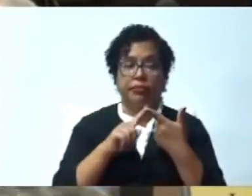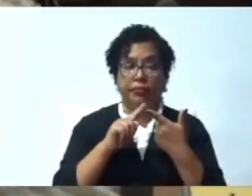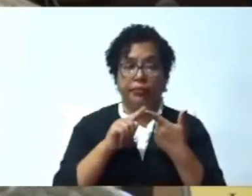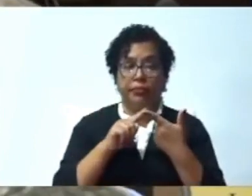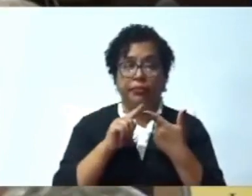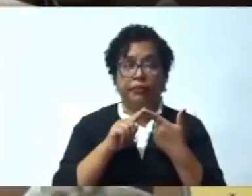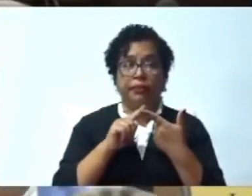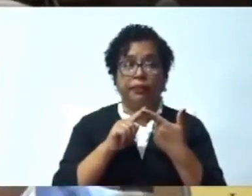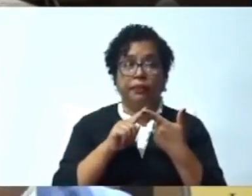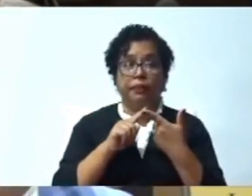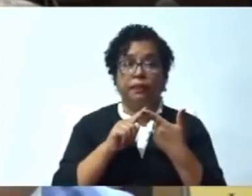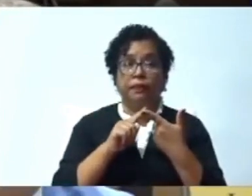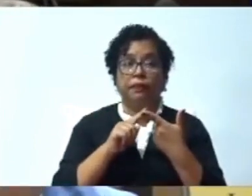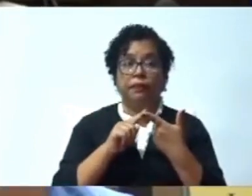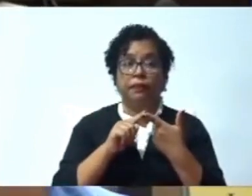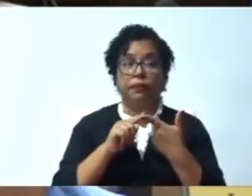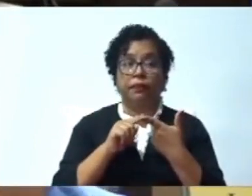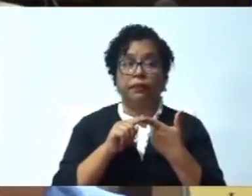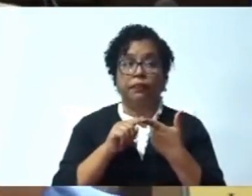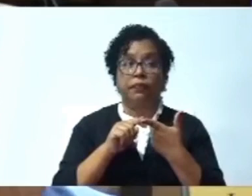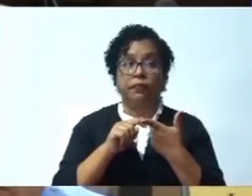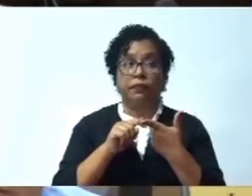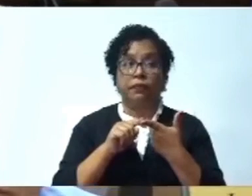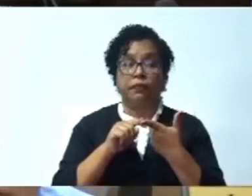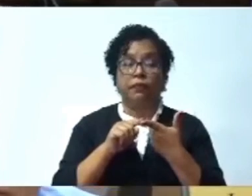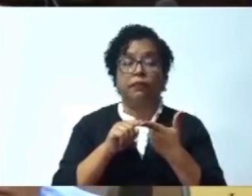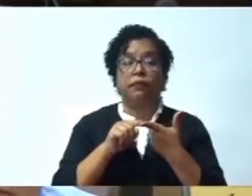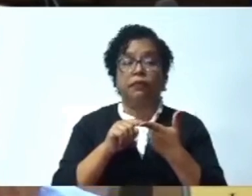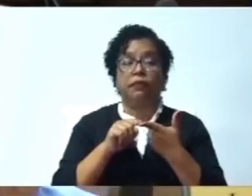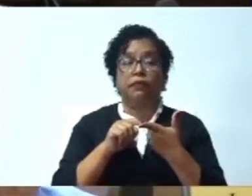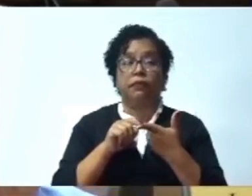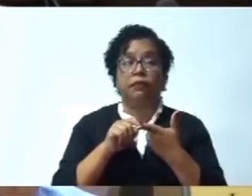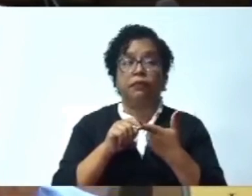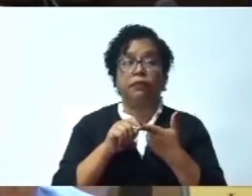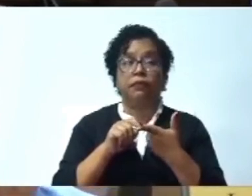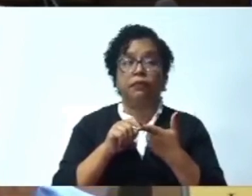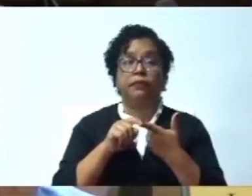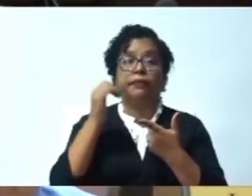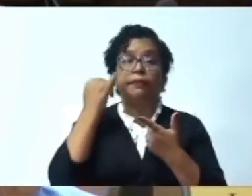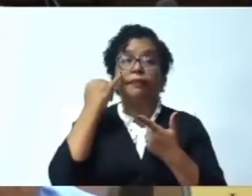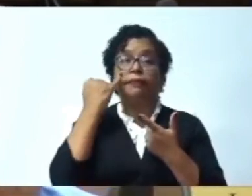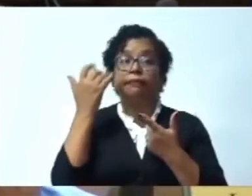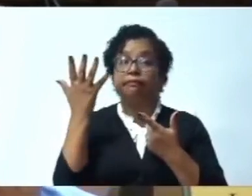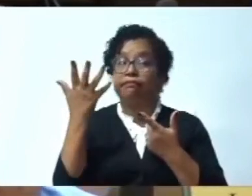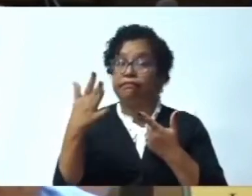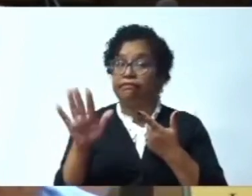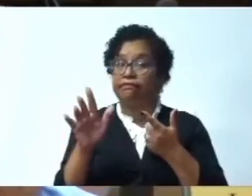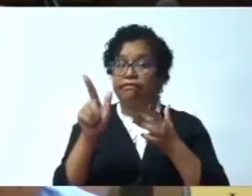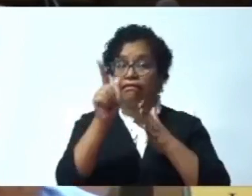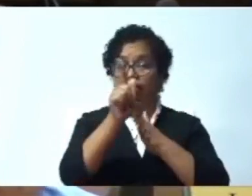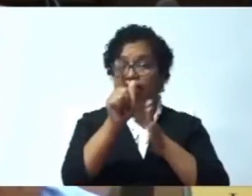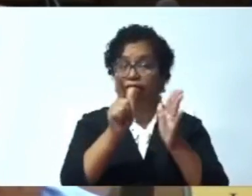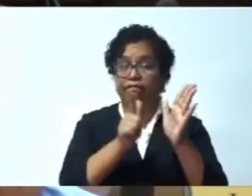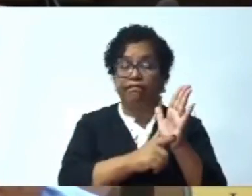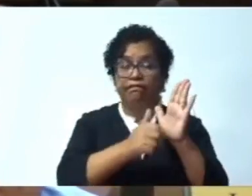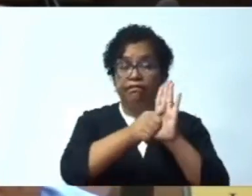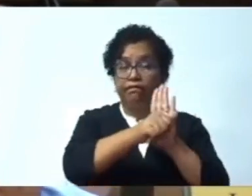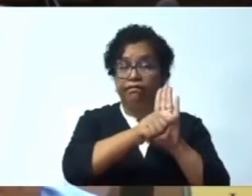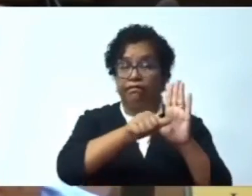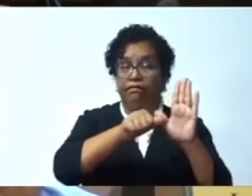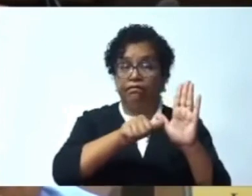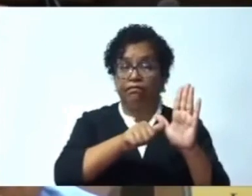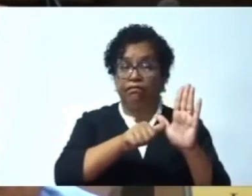si ya no tiene sentido que artículos de una ley no estén ahí con competencia,